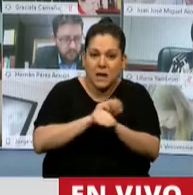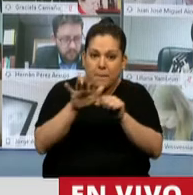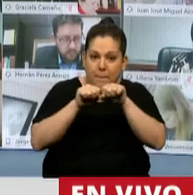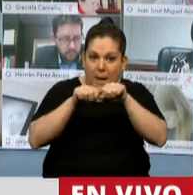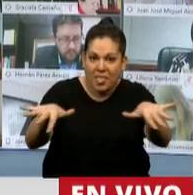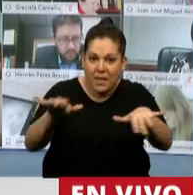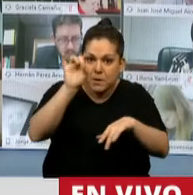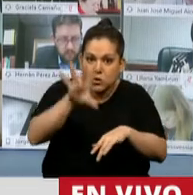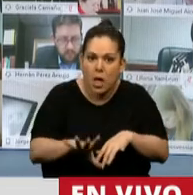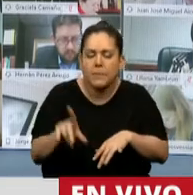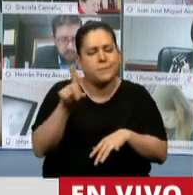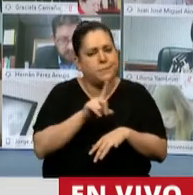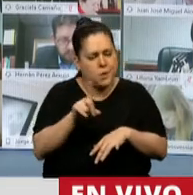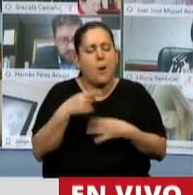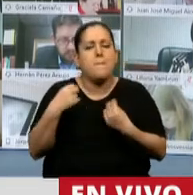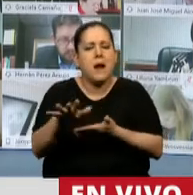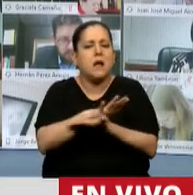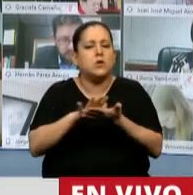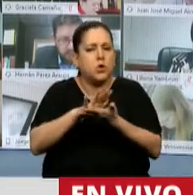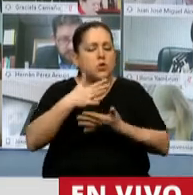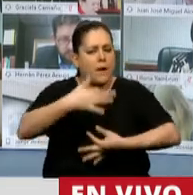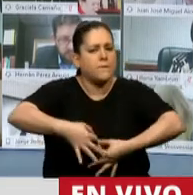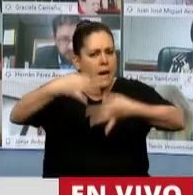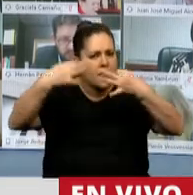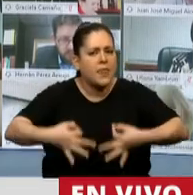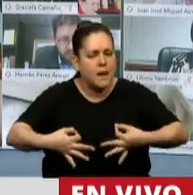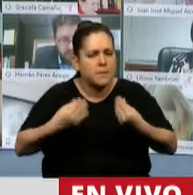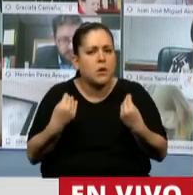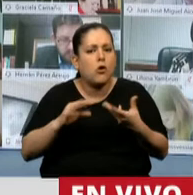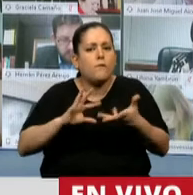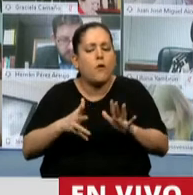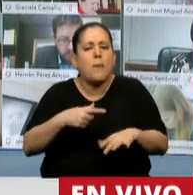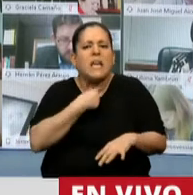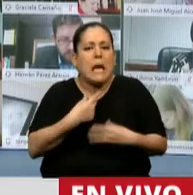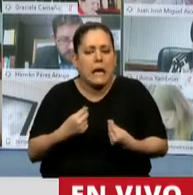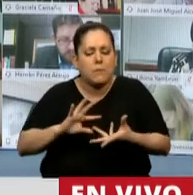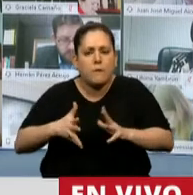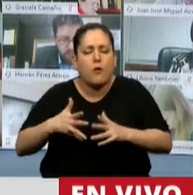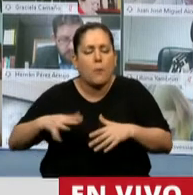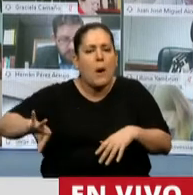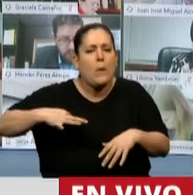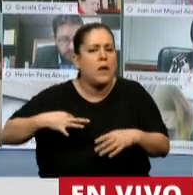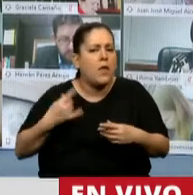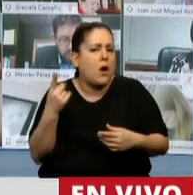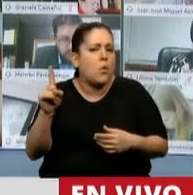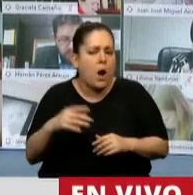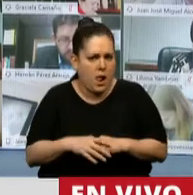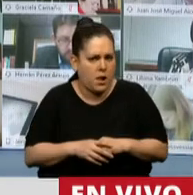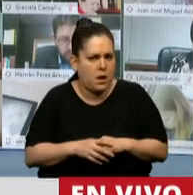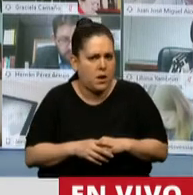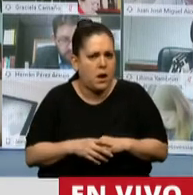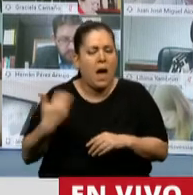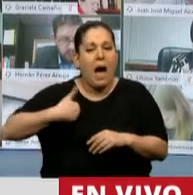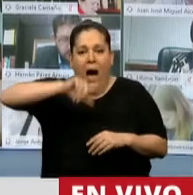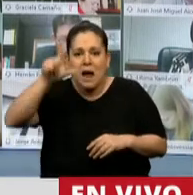sino para resolver definitivamente cuál es el modelo en el que queremos vivir. Qué tipo de proyecto de